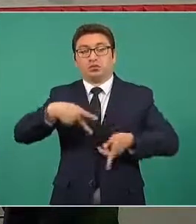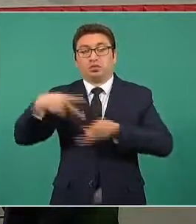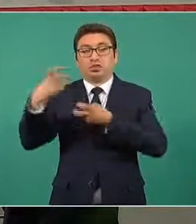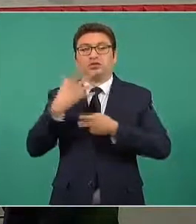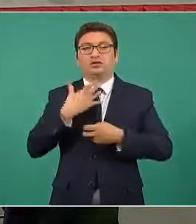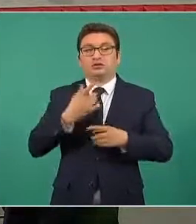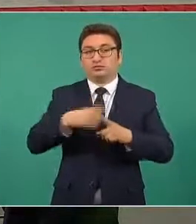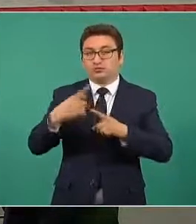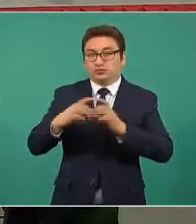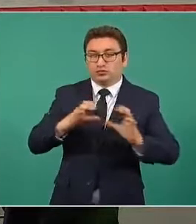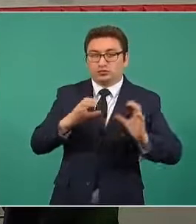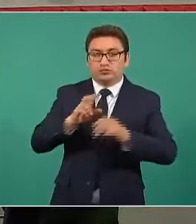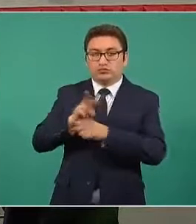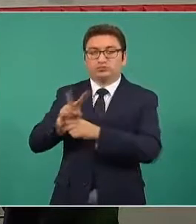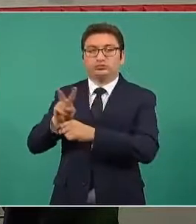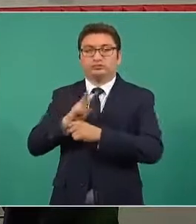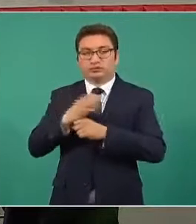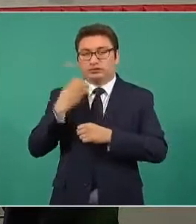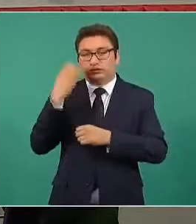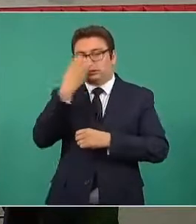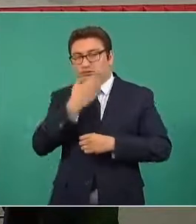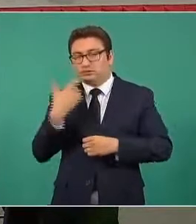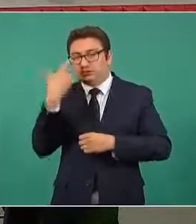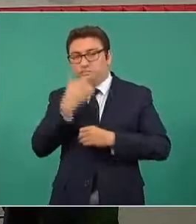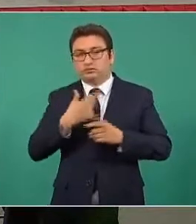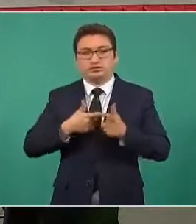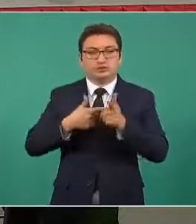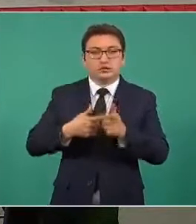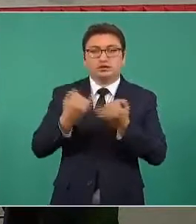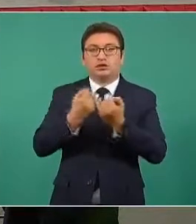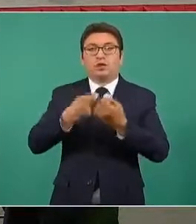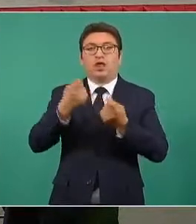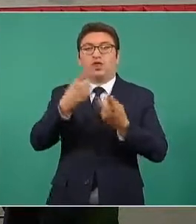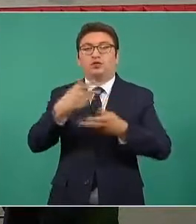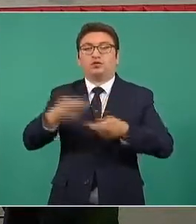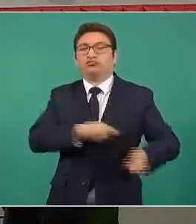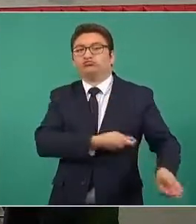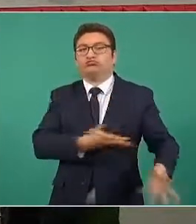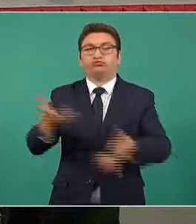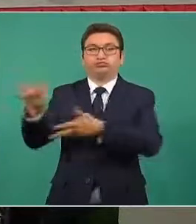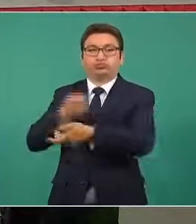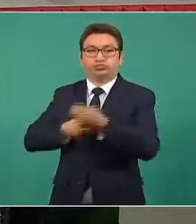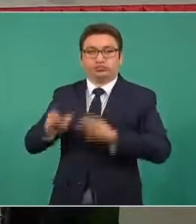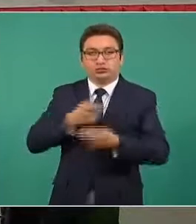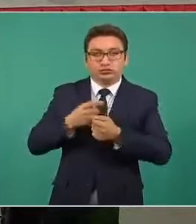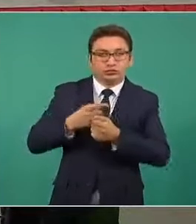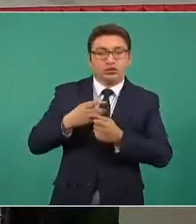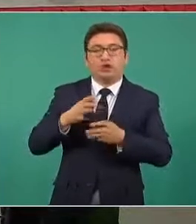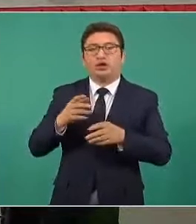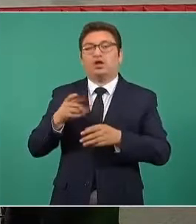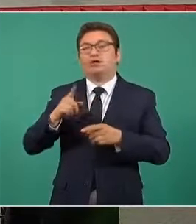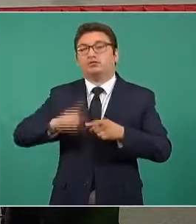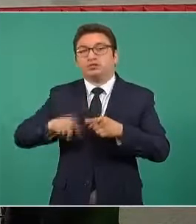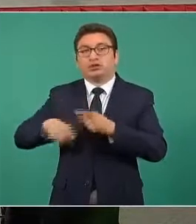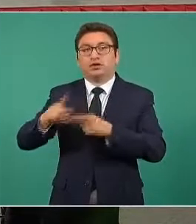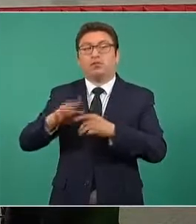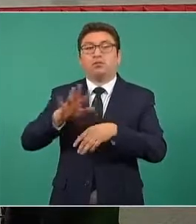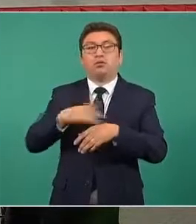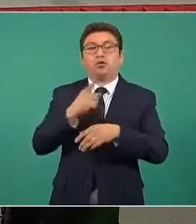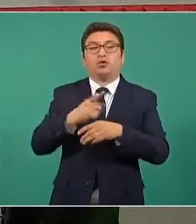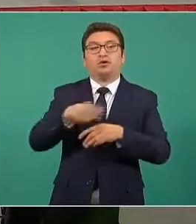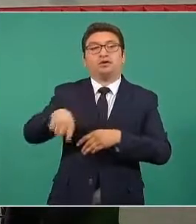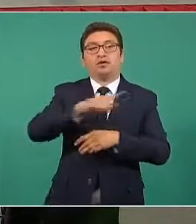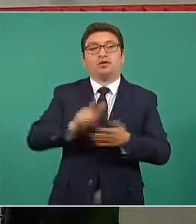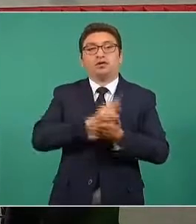permanentes de inspección y vigilancia y remoción de redes, fantasmas y desincentivar la pesca